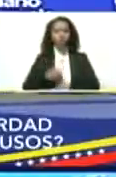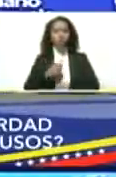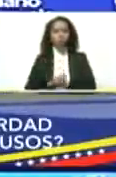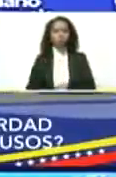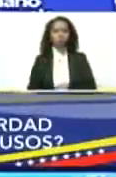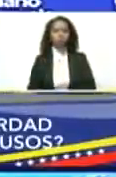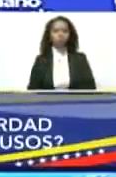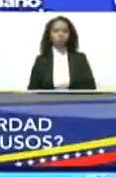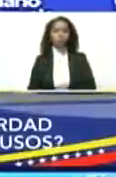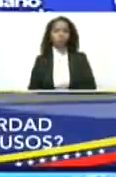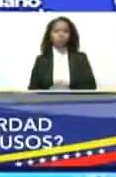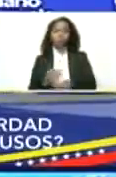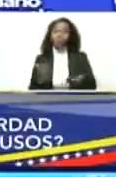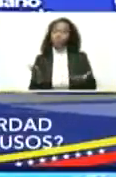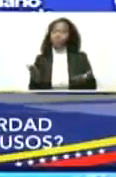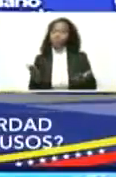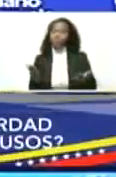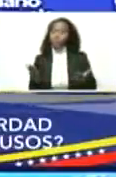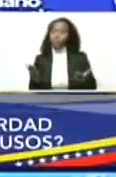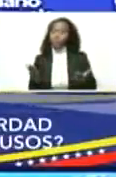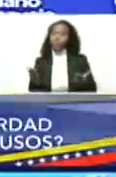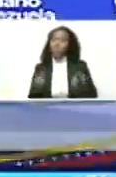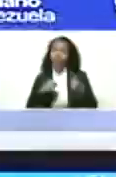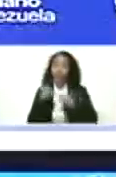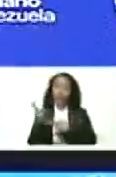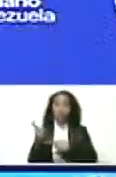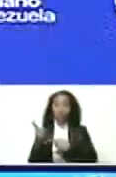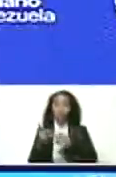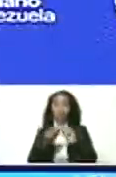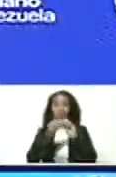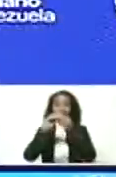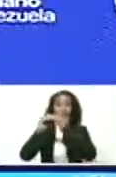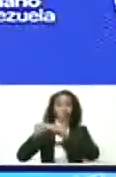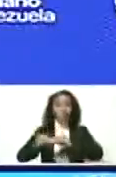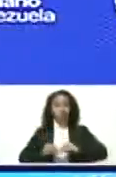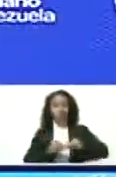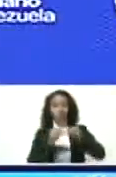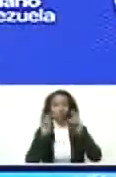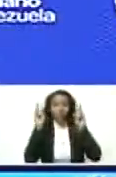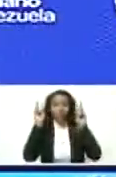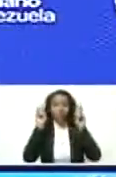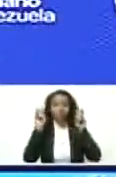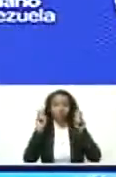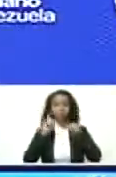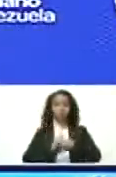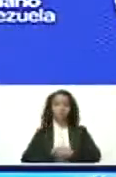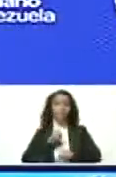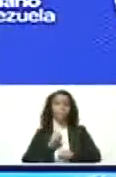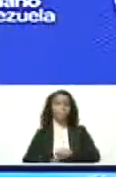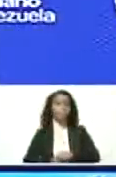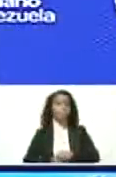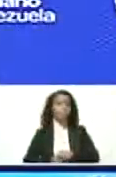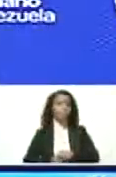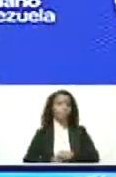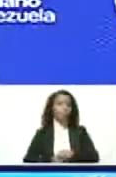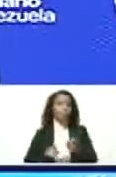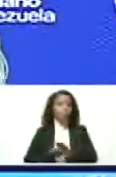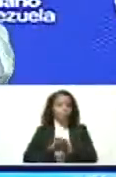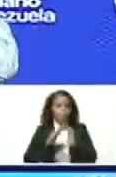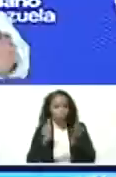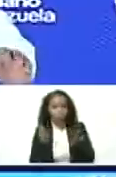sencillamente, se está configurando una nueva edad geopolítica.